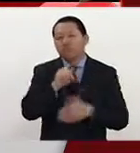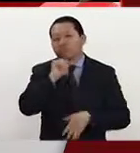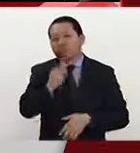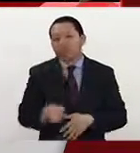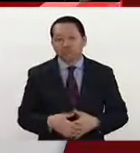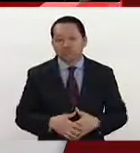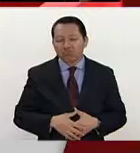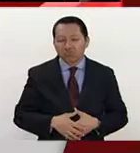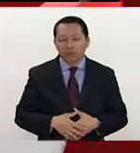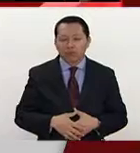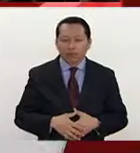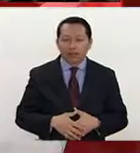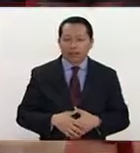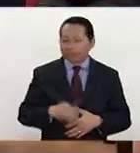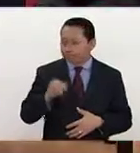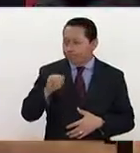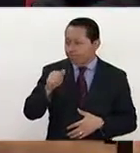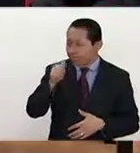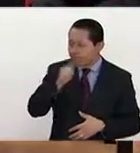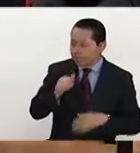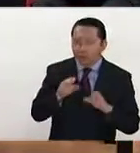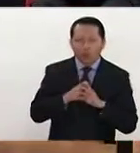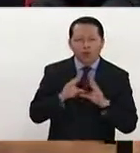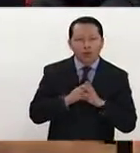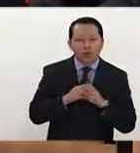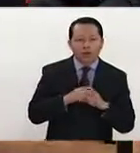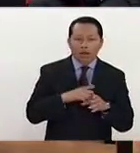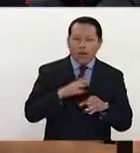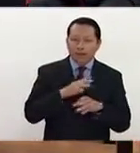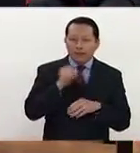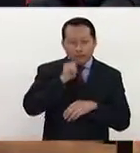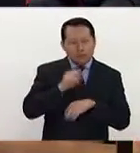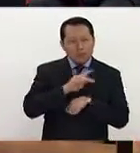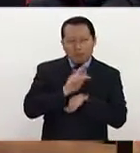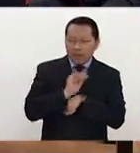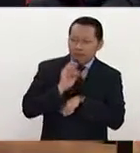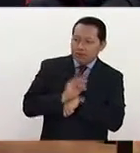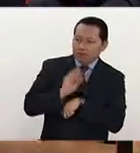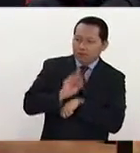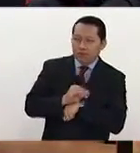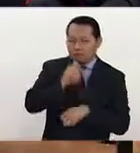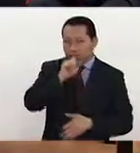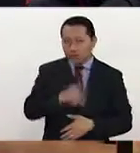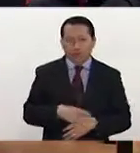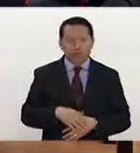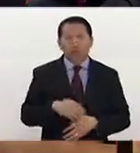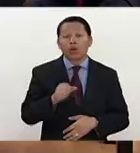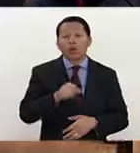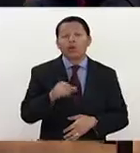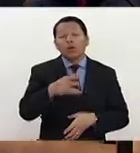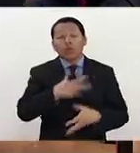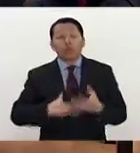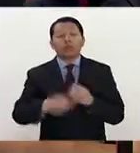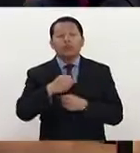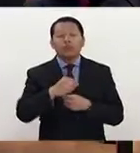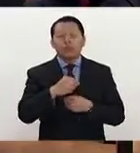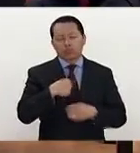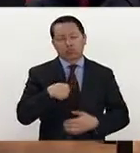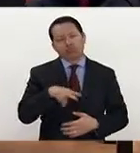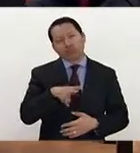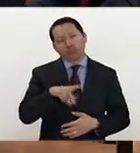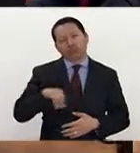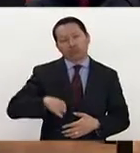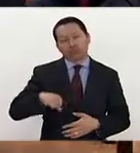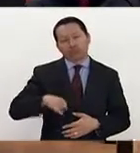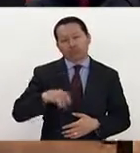sí, siempre aludiendo al nacionalismo, que ha sido parte esencial de su campaña. Del otro lado de la moneda, algo que me llamó mucho la